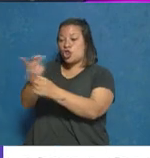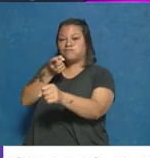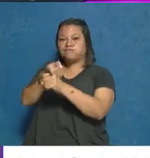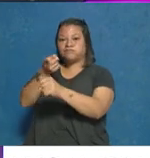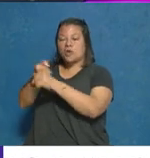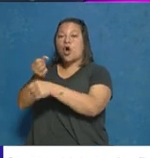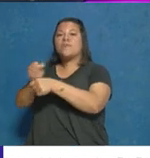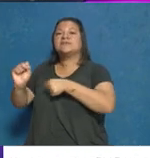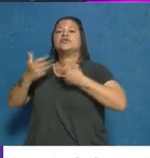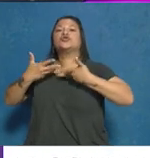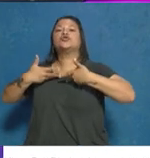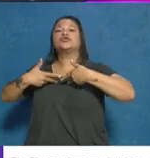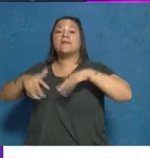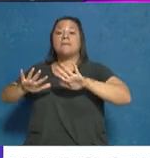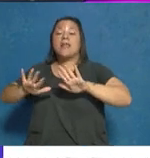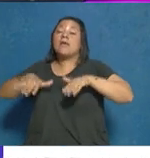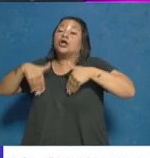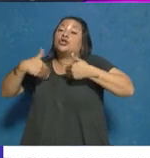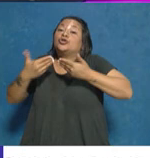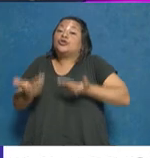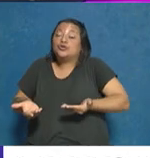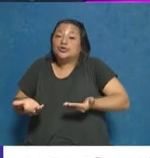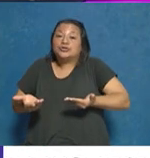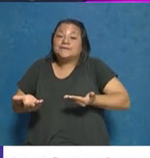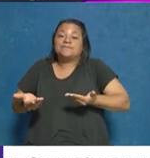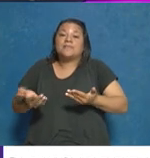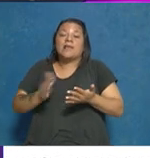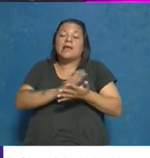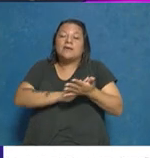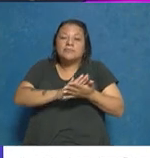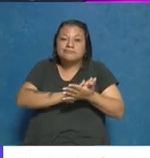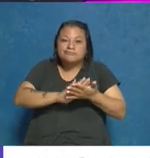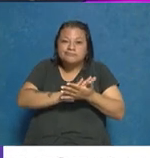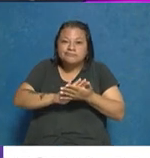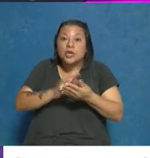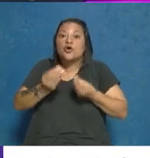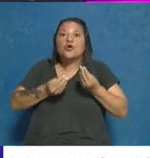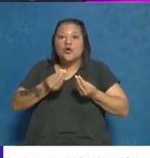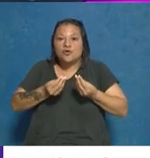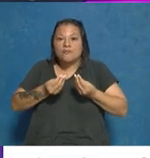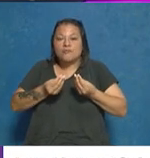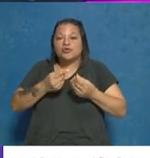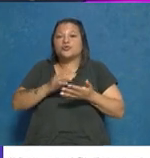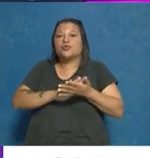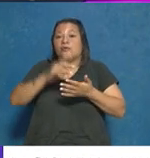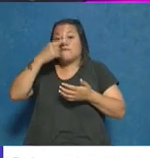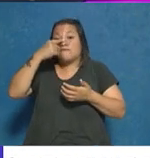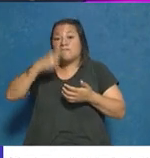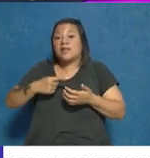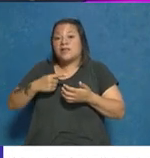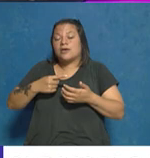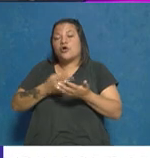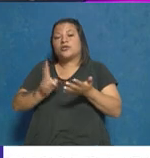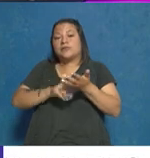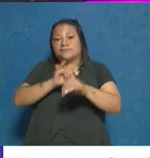simple. Y por lo tanto habrá que ver una vez que se resuelva todo esto cómo queda. Pero reiteramos, esto que nosotros